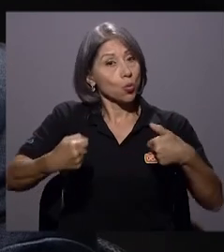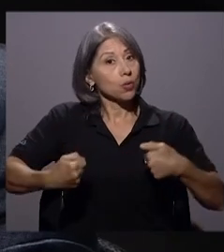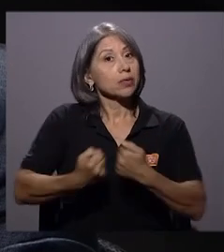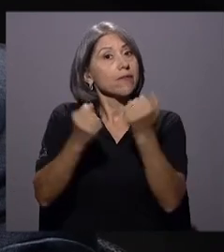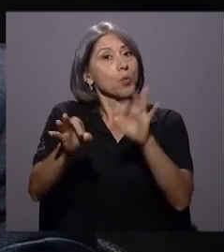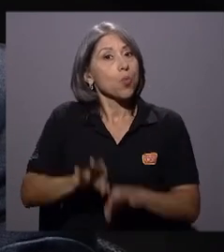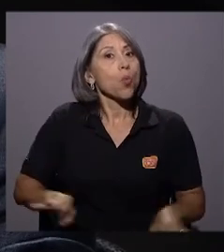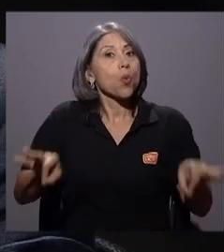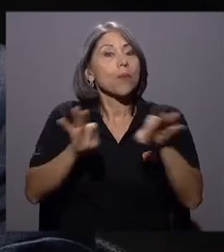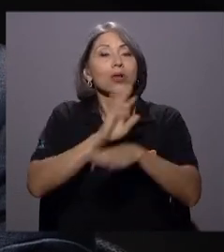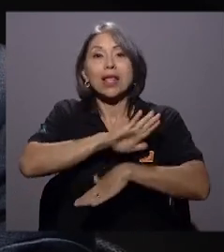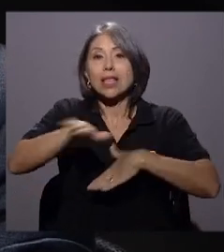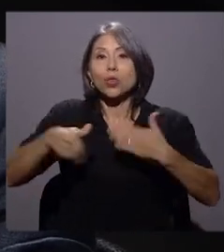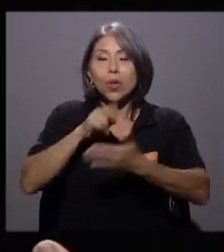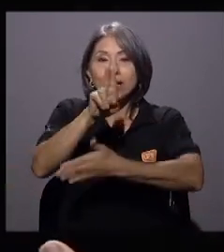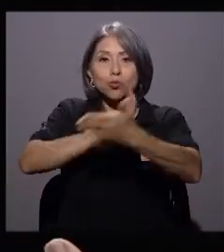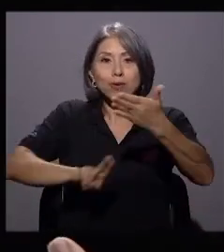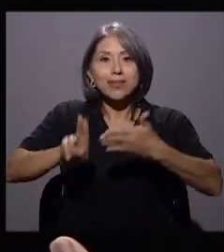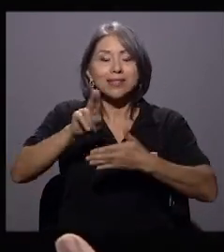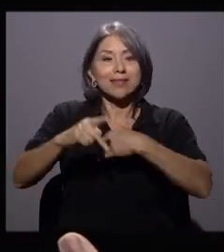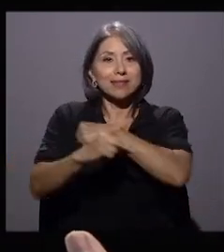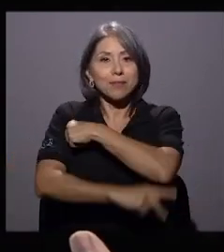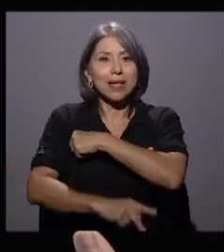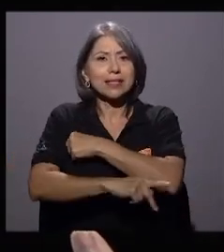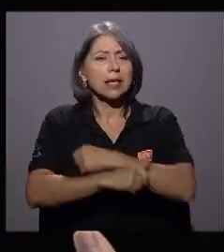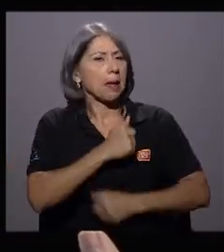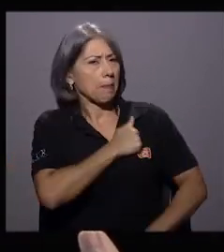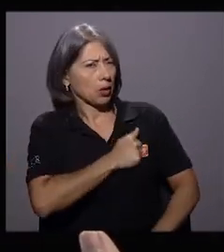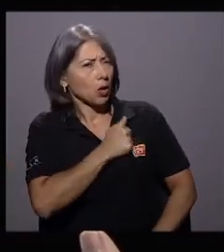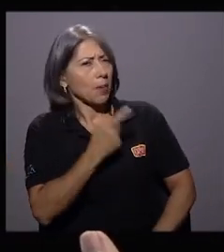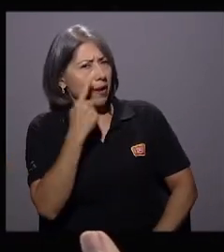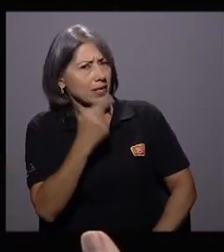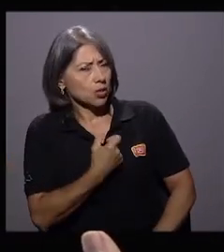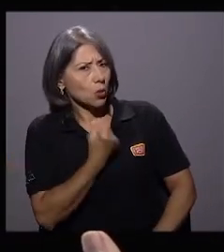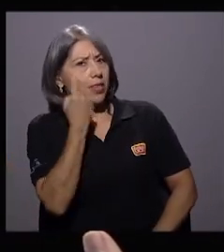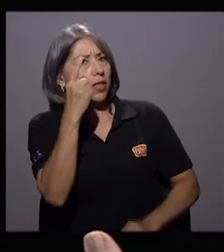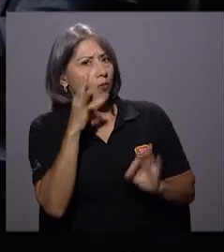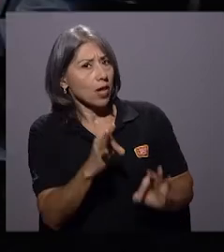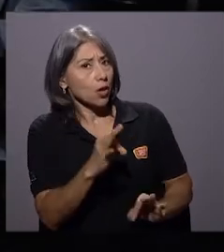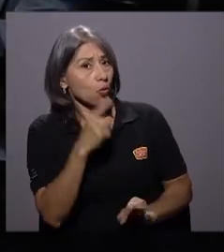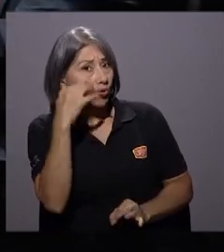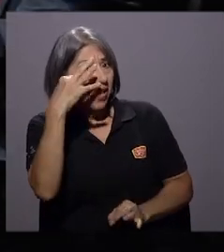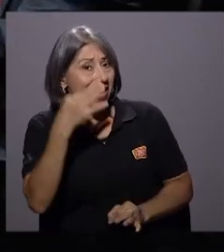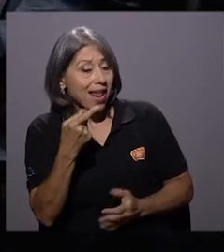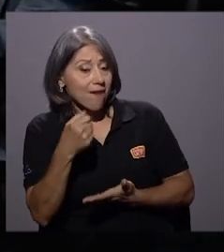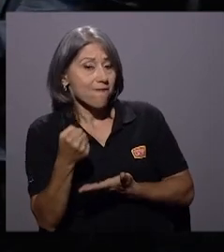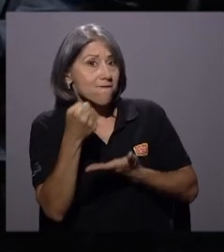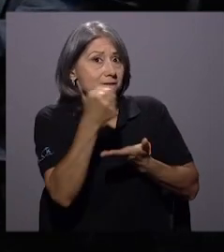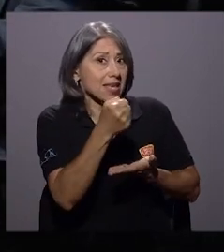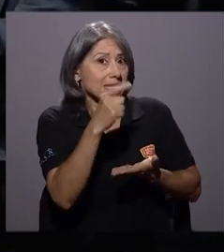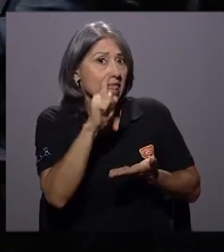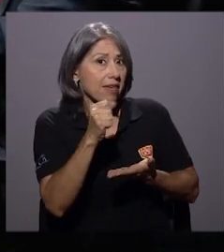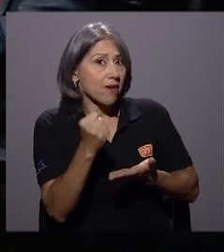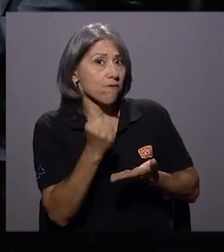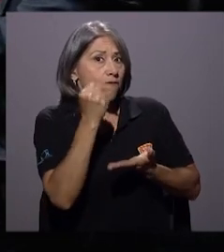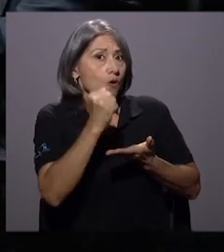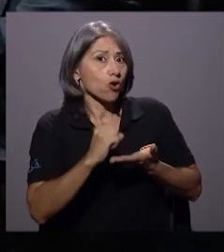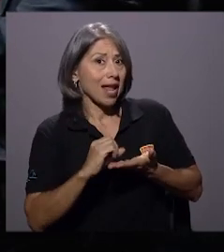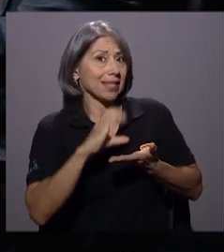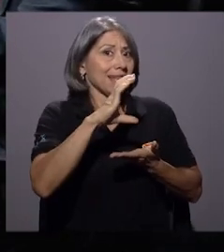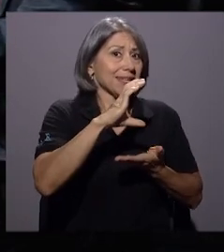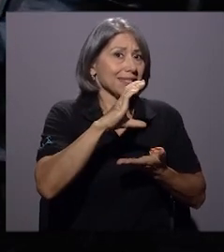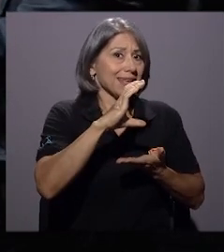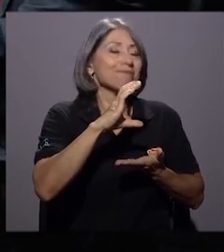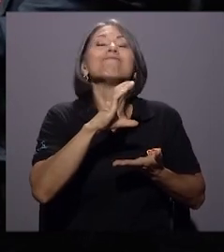enseñanza superior del país. Perdóneme, para ver si le sigo bien. ¿Usted cree que el FES debe fortalecerse? Así es, así es. Para nada debilitarse el